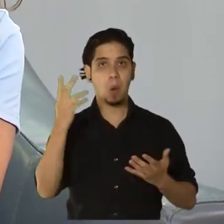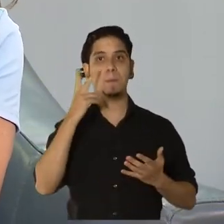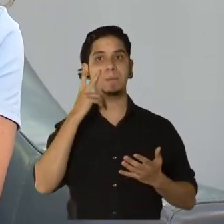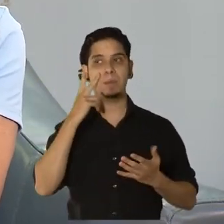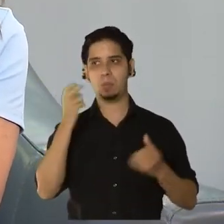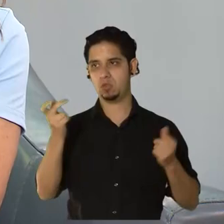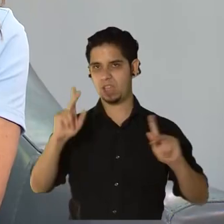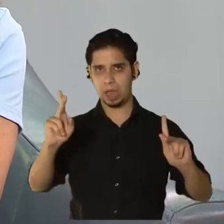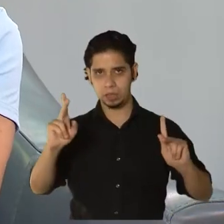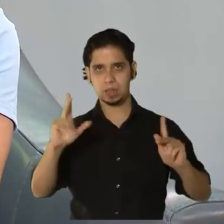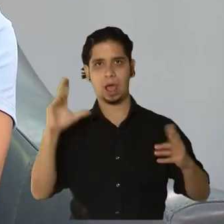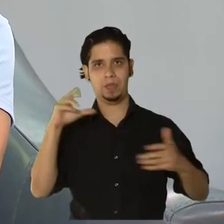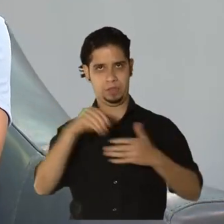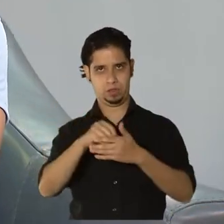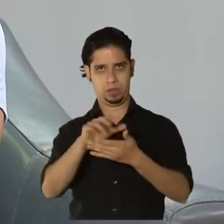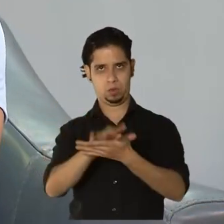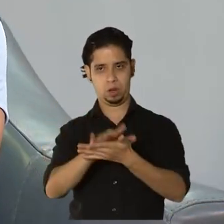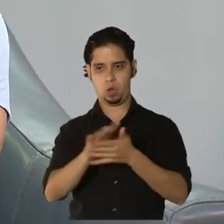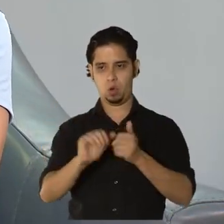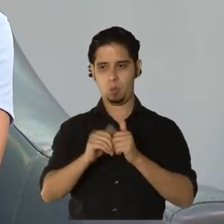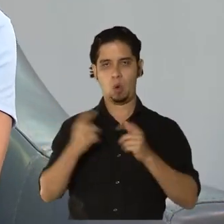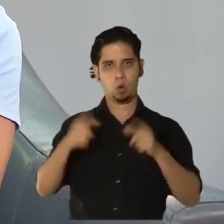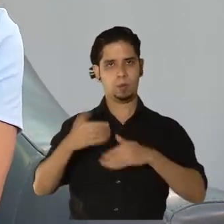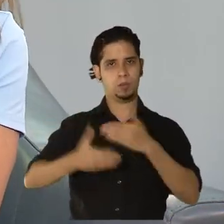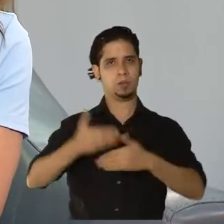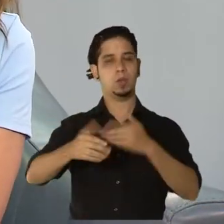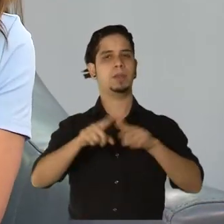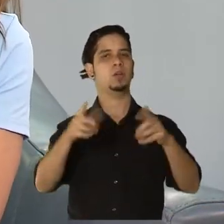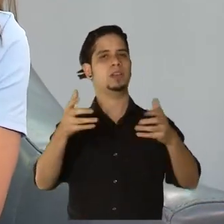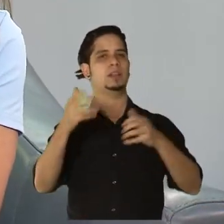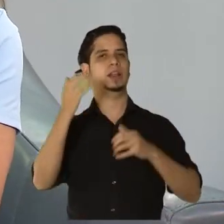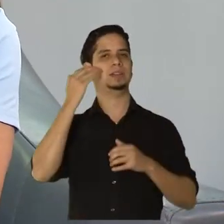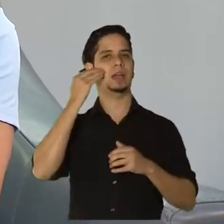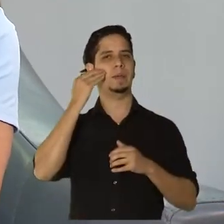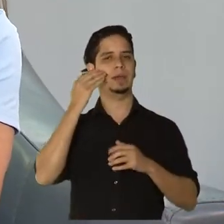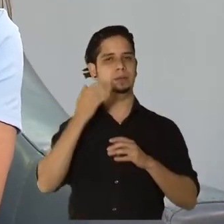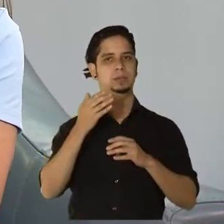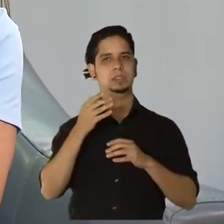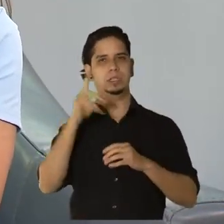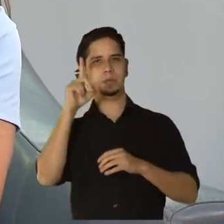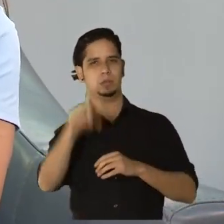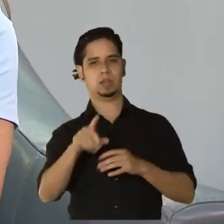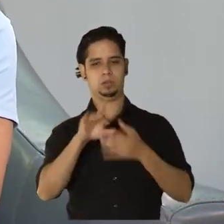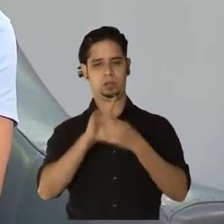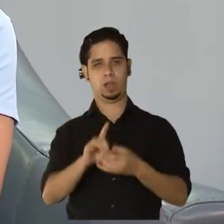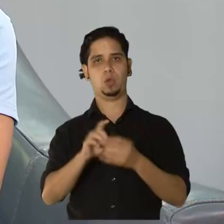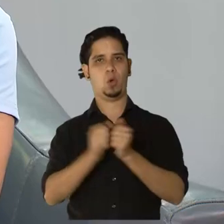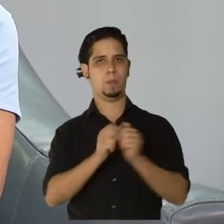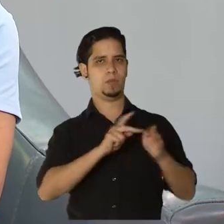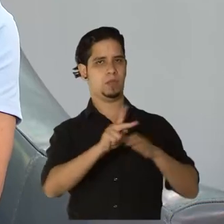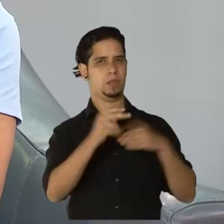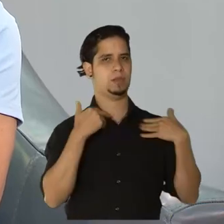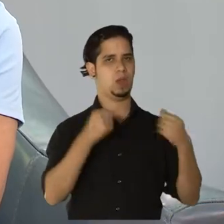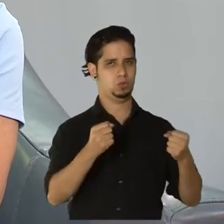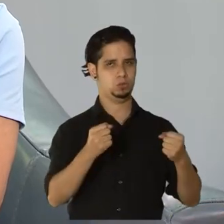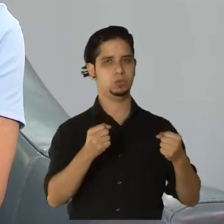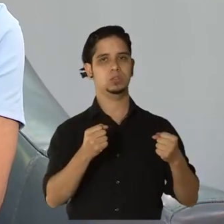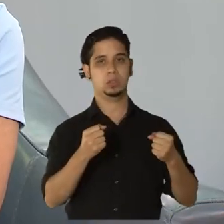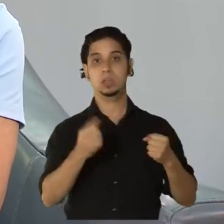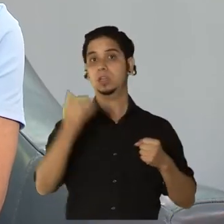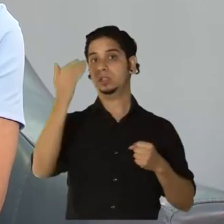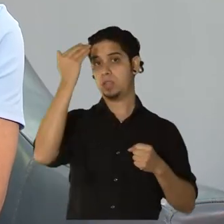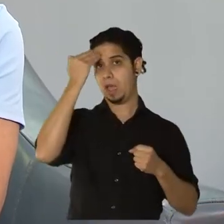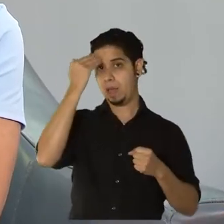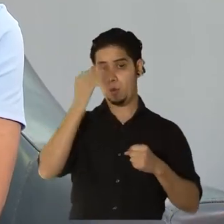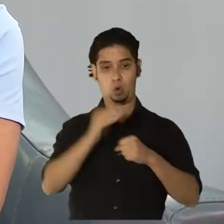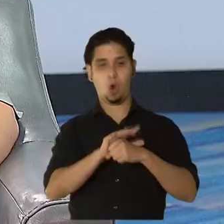comunidad escolar sobre cómo se hace ese proceso. Pero me gustaría regresar al tema de los profesionales de la salud. Sabemos que el COVID ha cobrado la